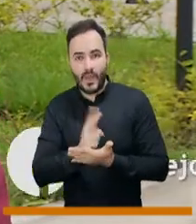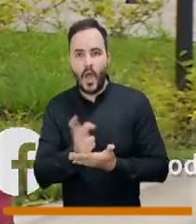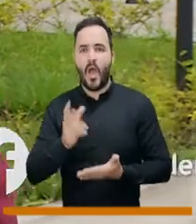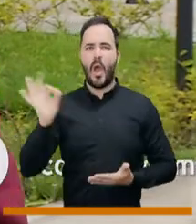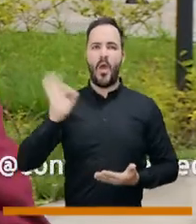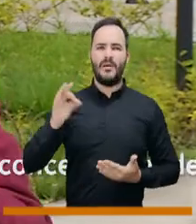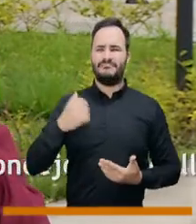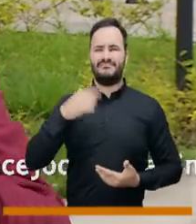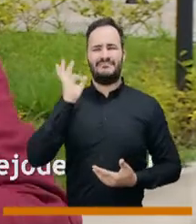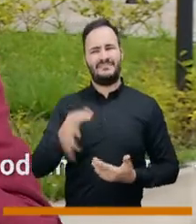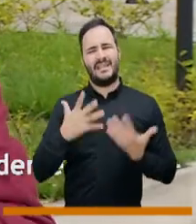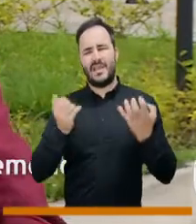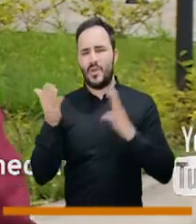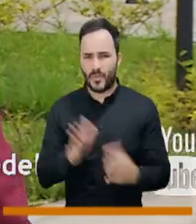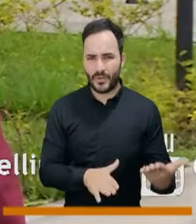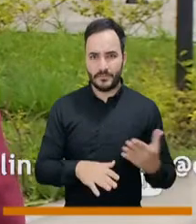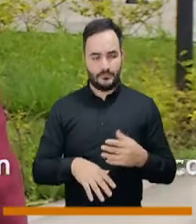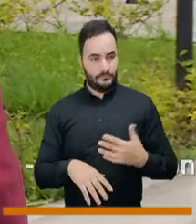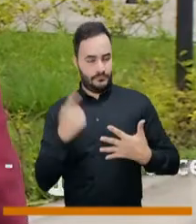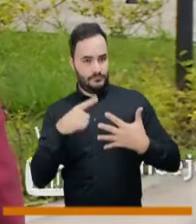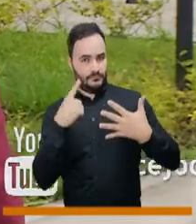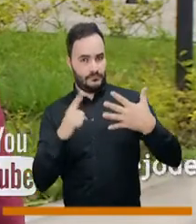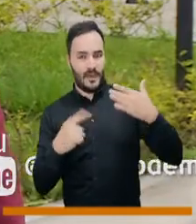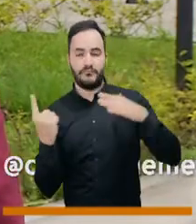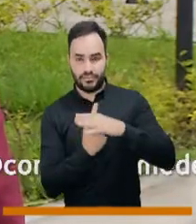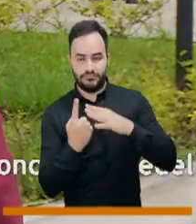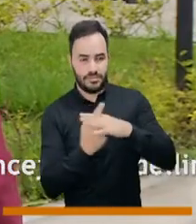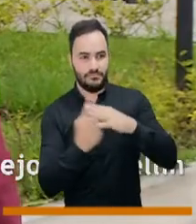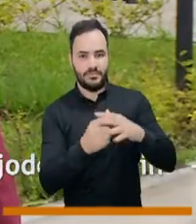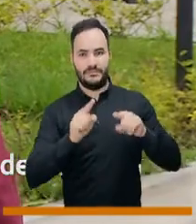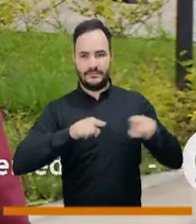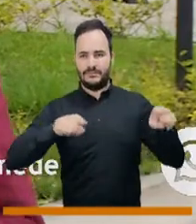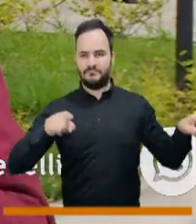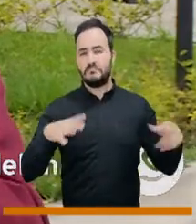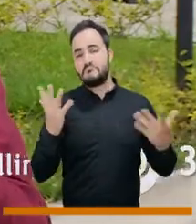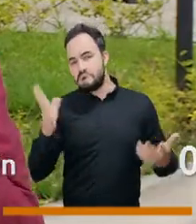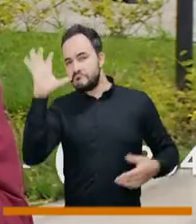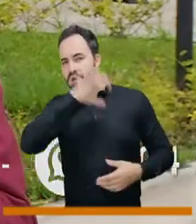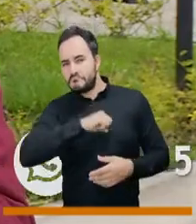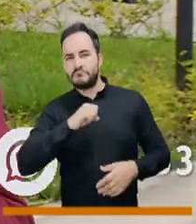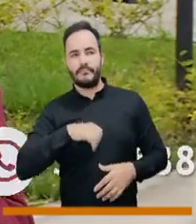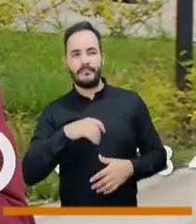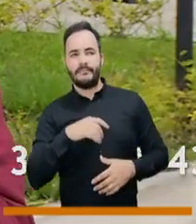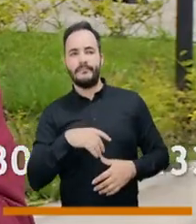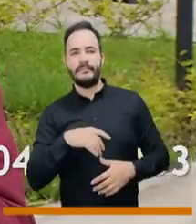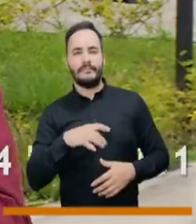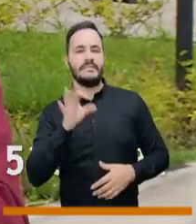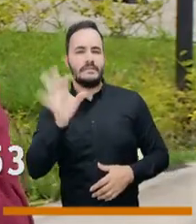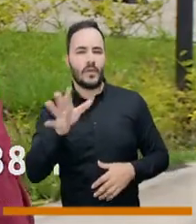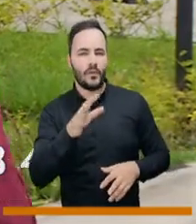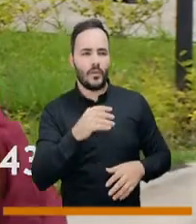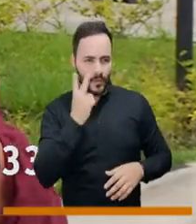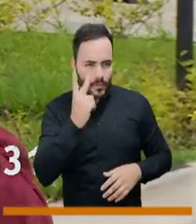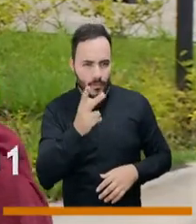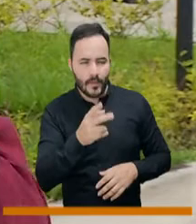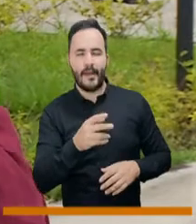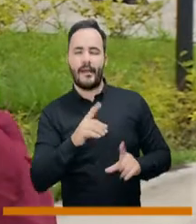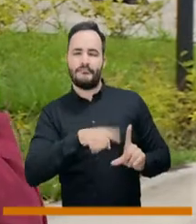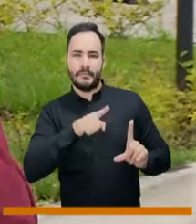suicidar, es decir, un montón de cosas emocionales. primero esas cifras demuestran que la gente posiblemente sí aumentó,